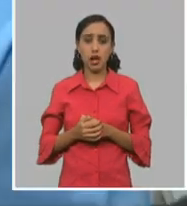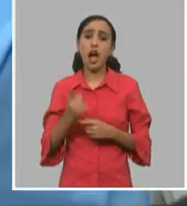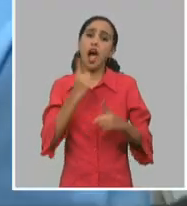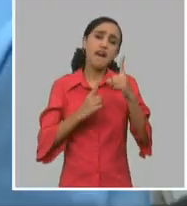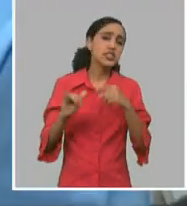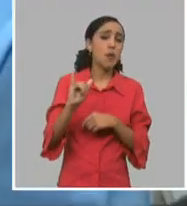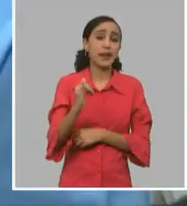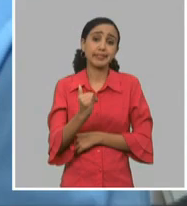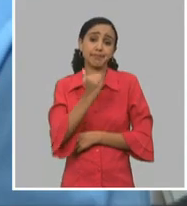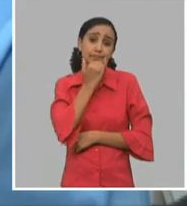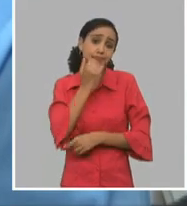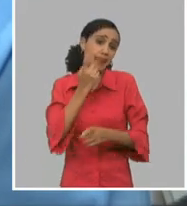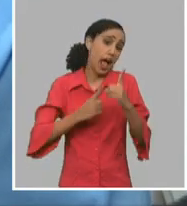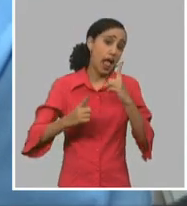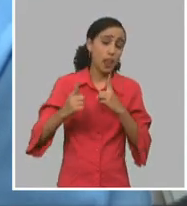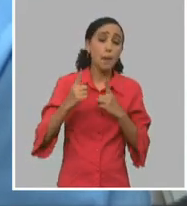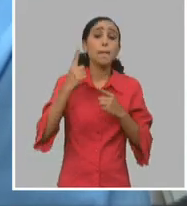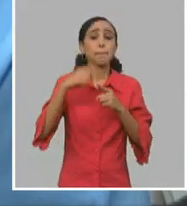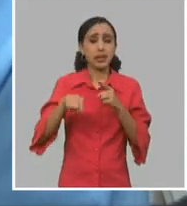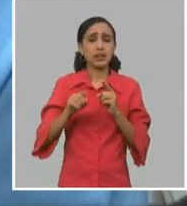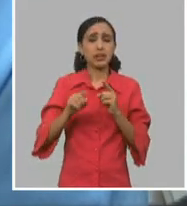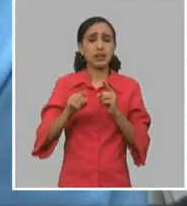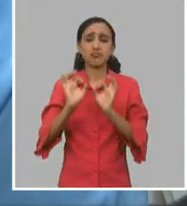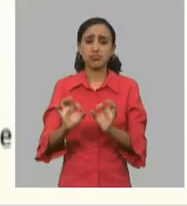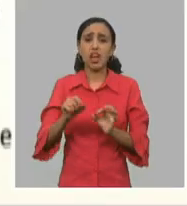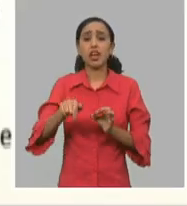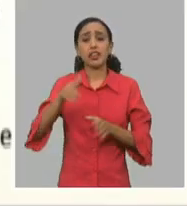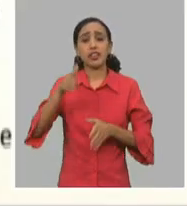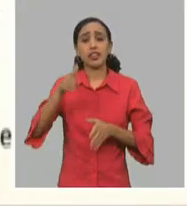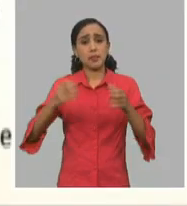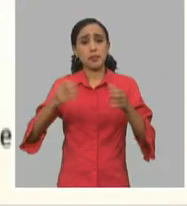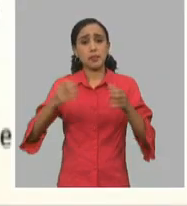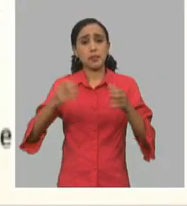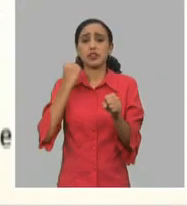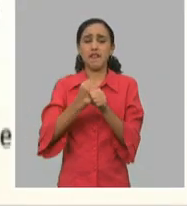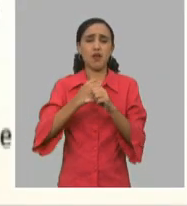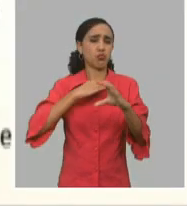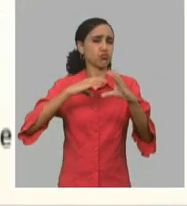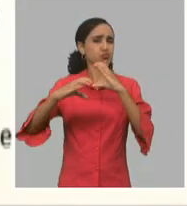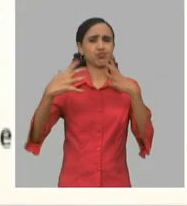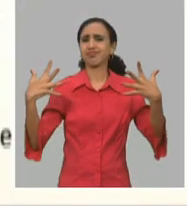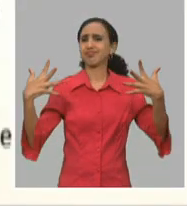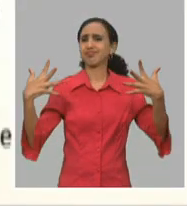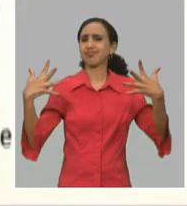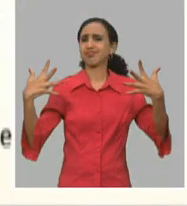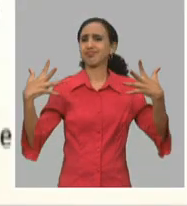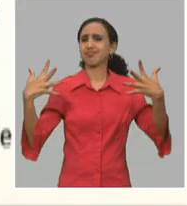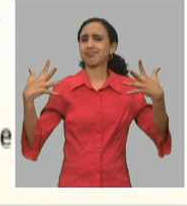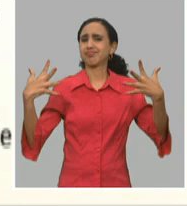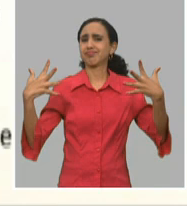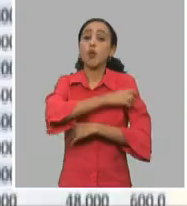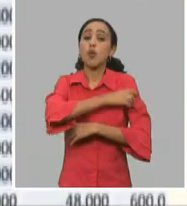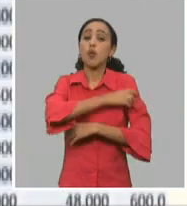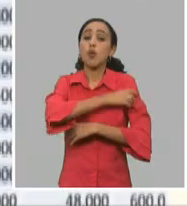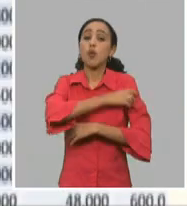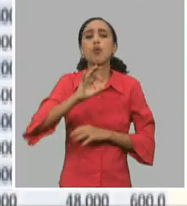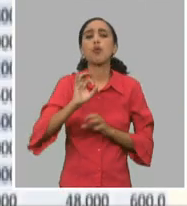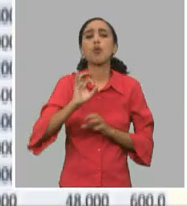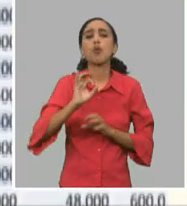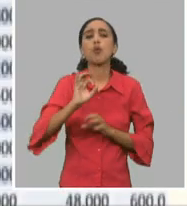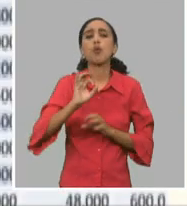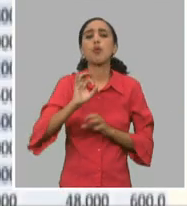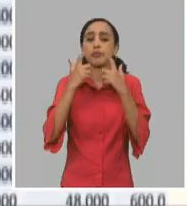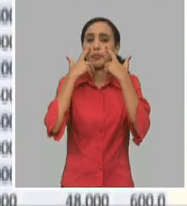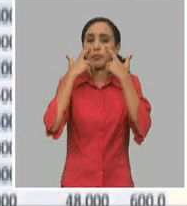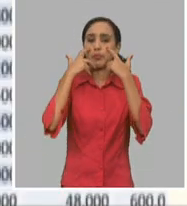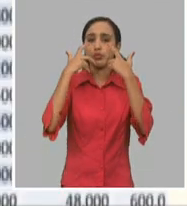rosa, pero yo puedo asegurarte que en esta etapa de trabajo, la comunicación, el diálogo con el pueblo fue para nosotros muy